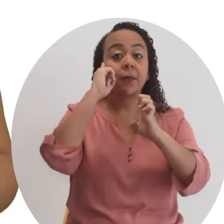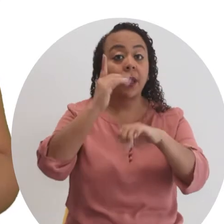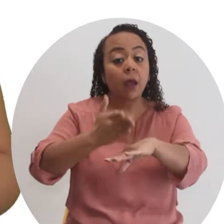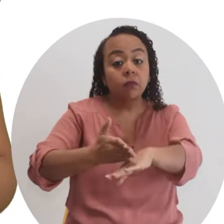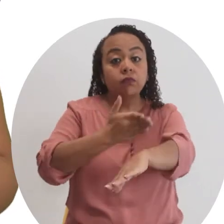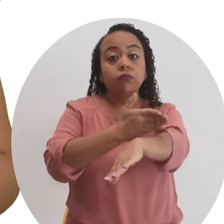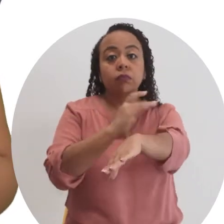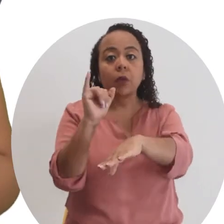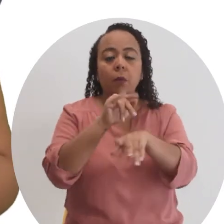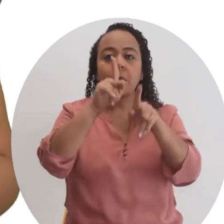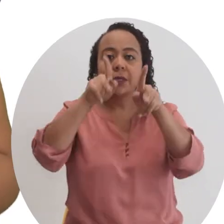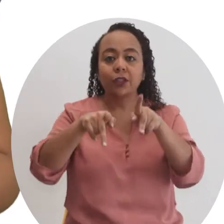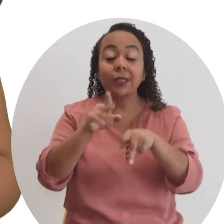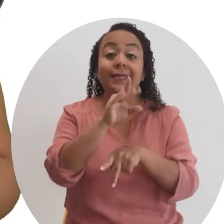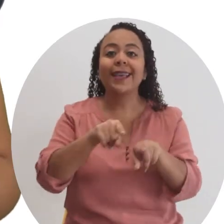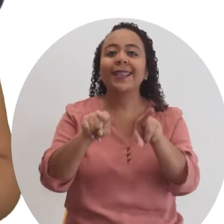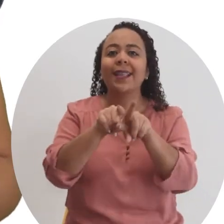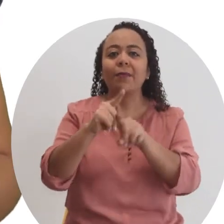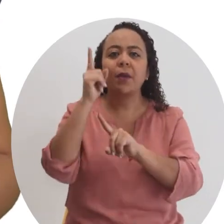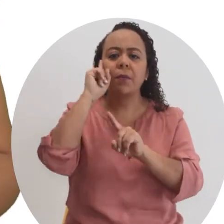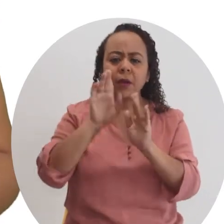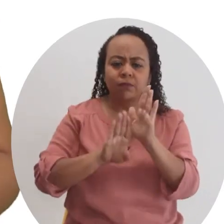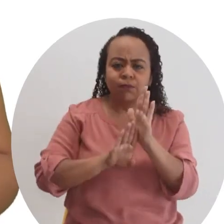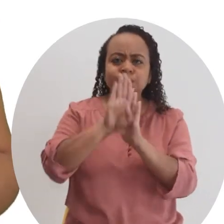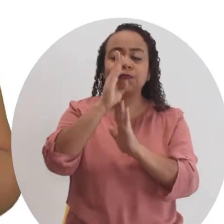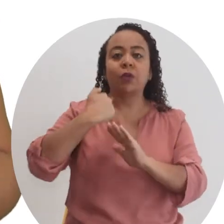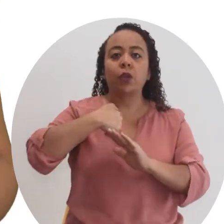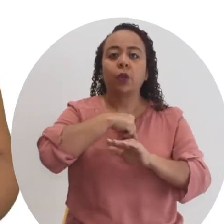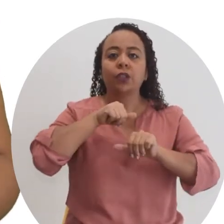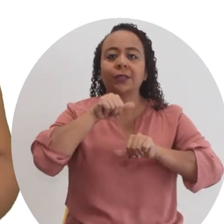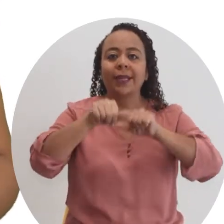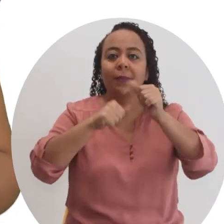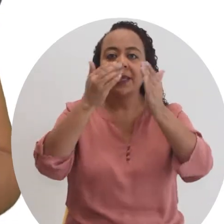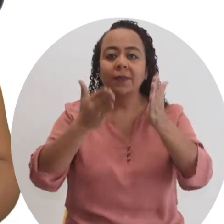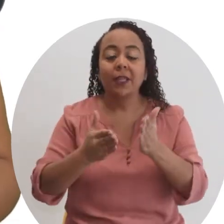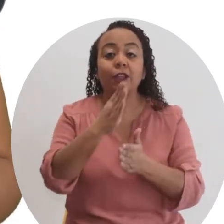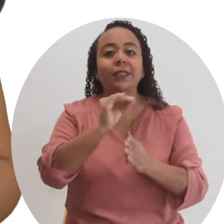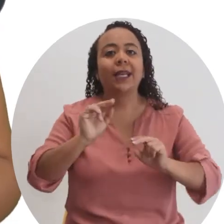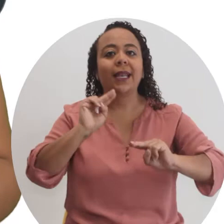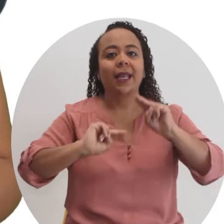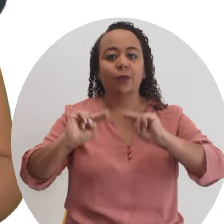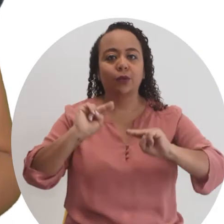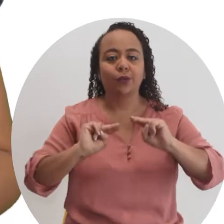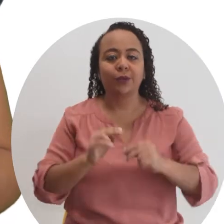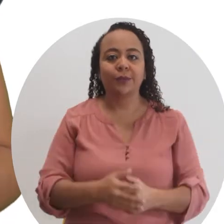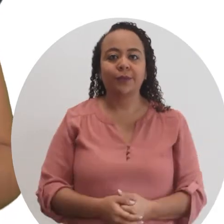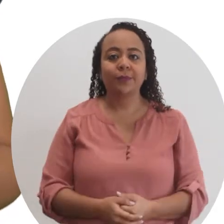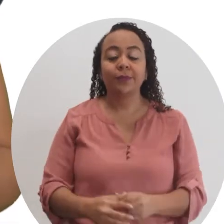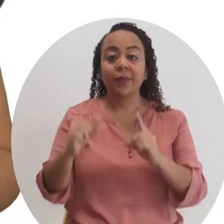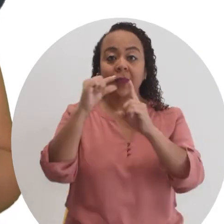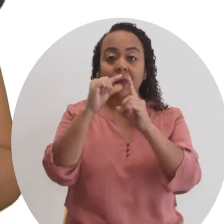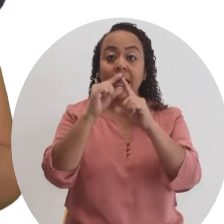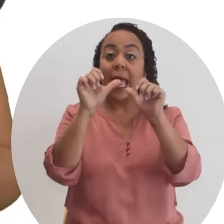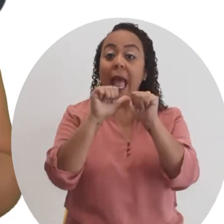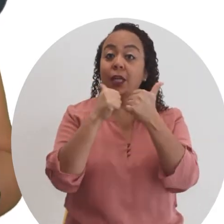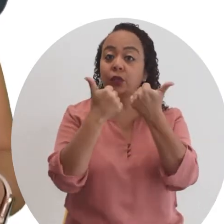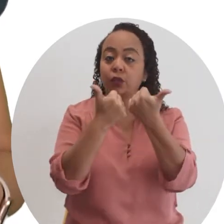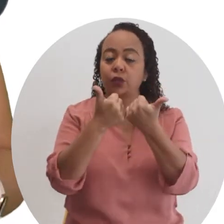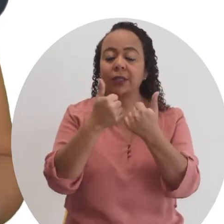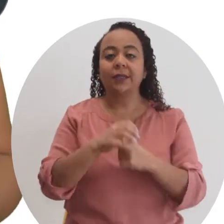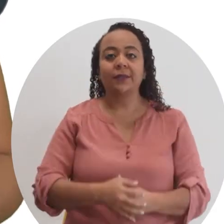para mejorar como personas y también para potenciar nuestros emprendimientos y negocios. La palabra